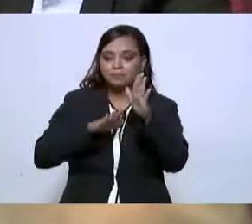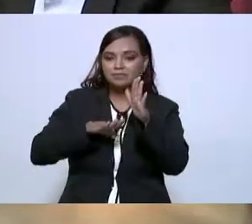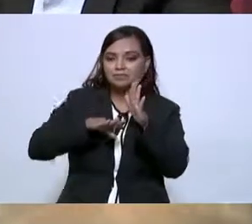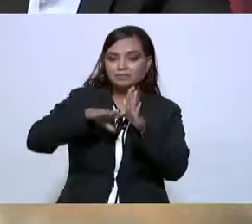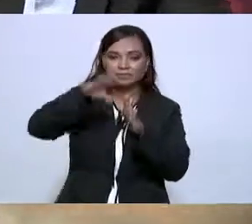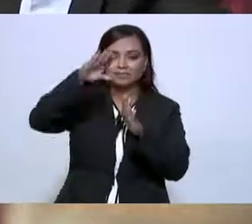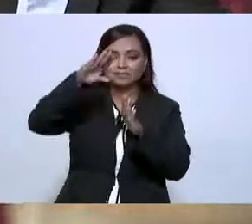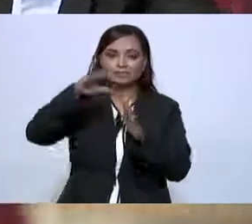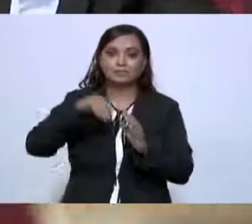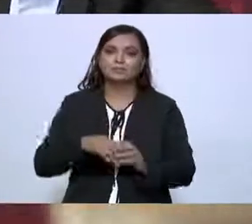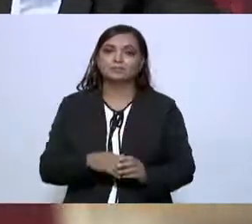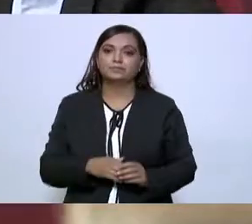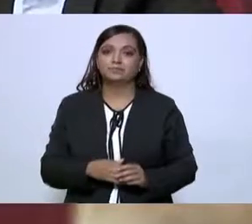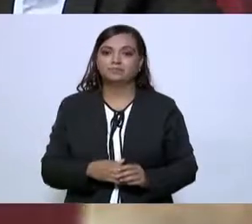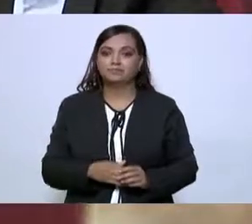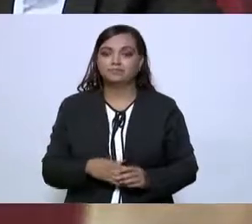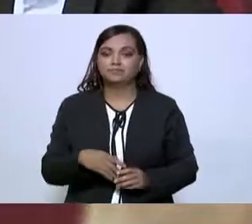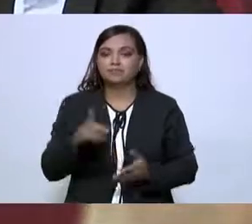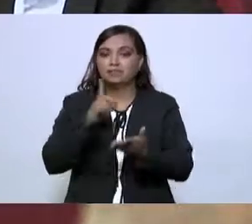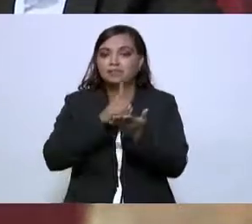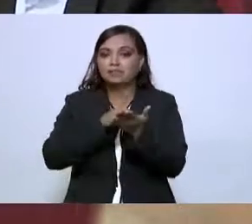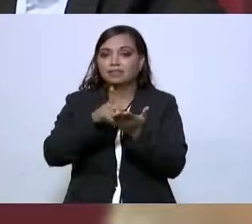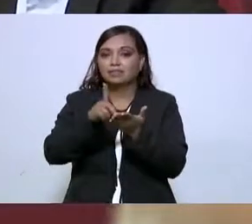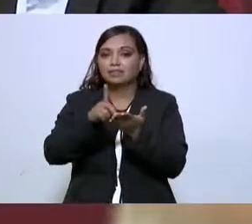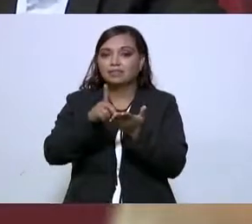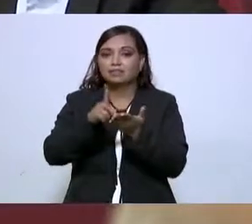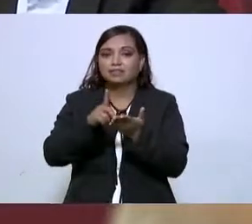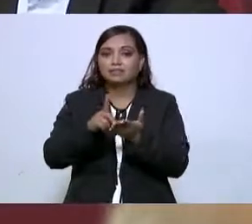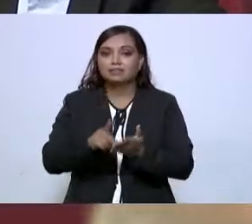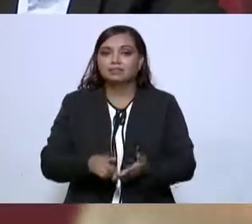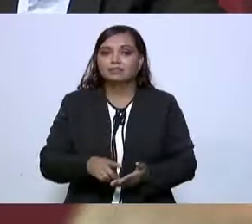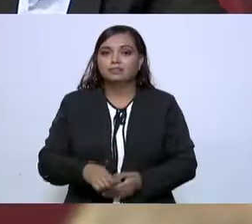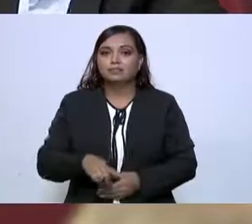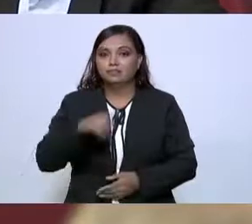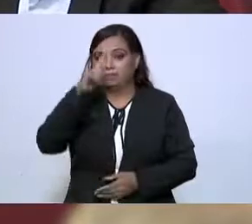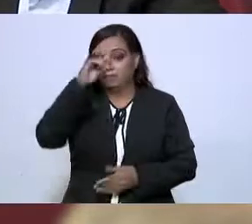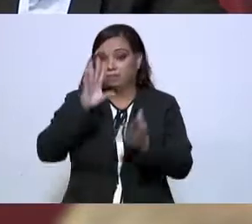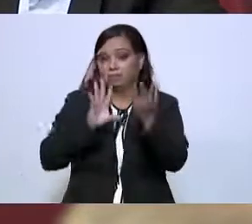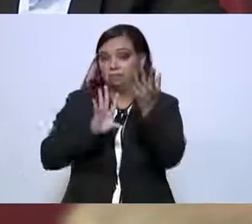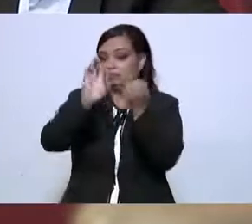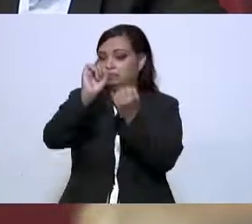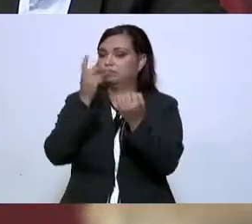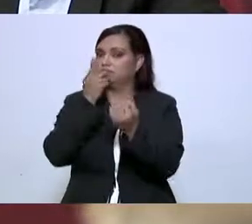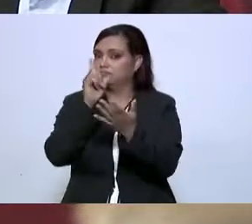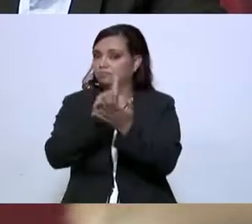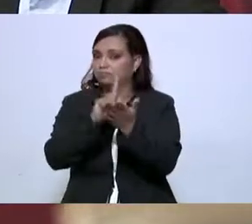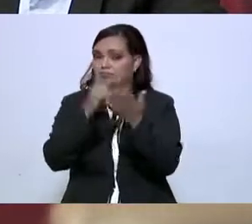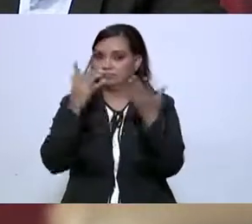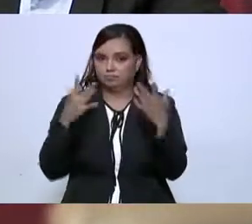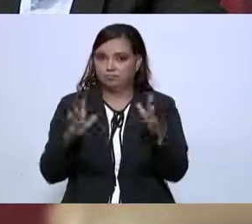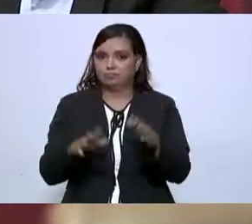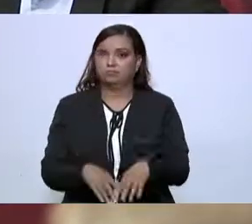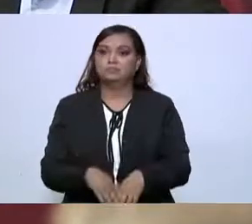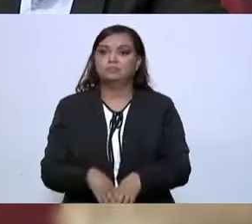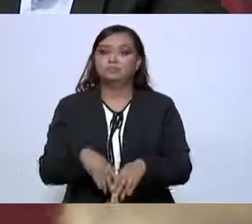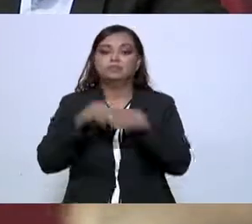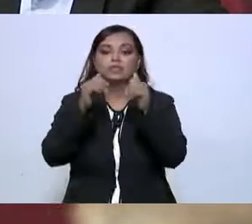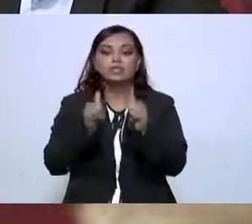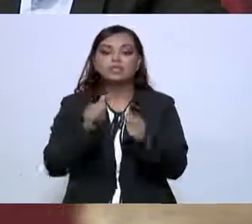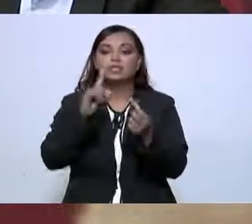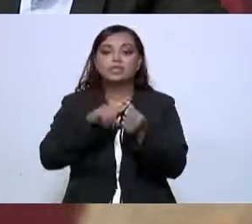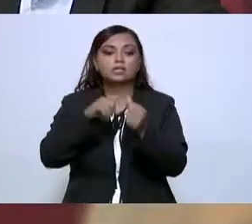estos derechos a rango constitucional. Esté quien esté